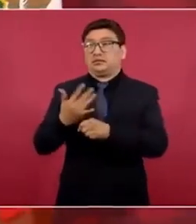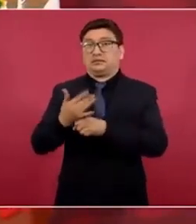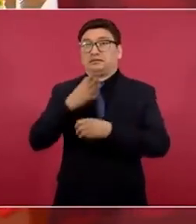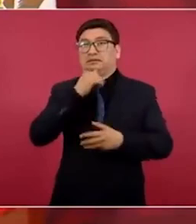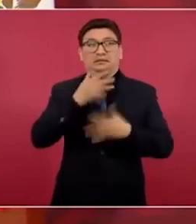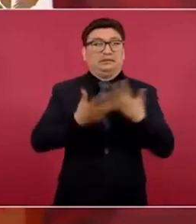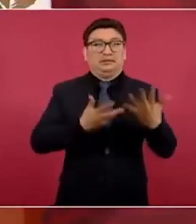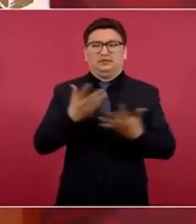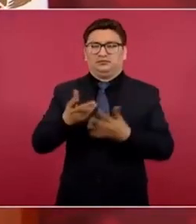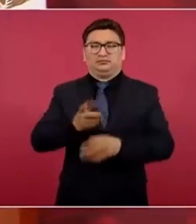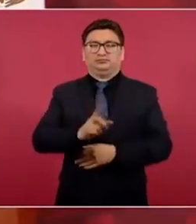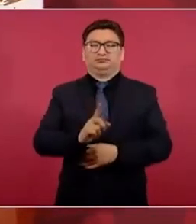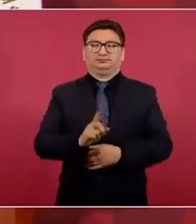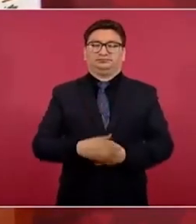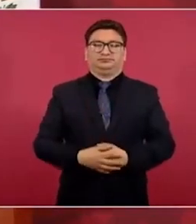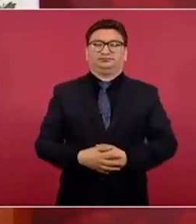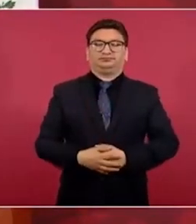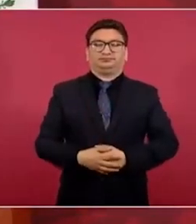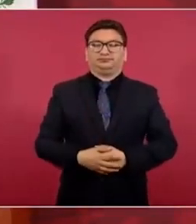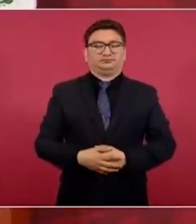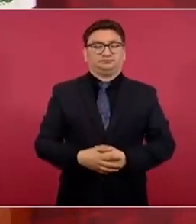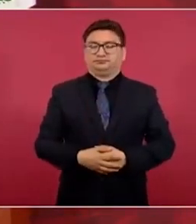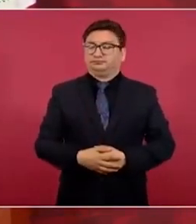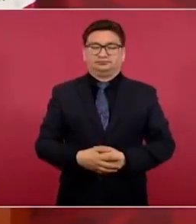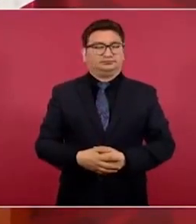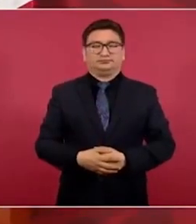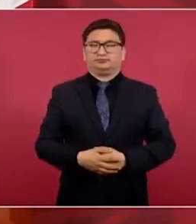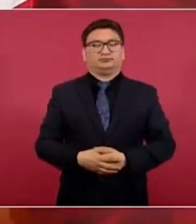no. No,